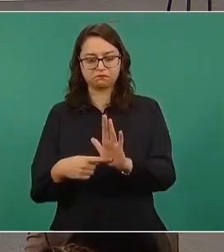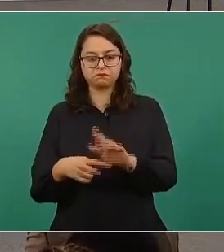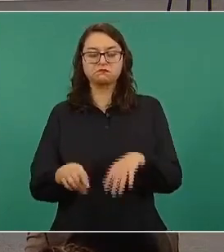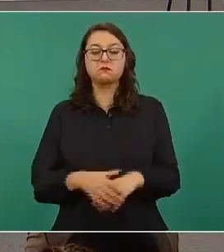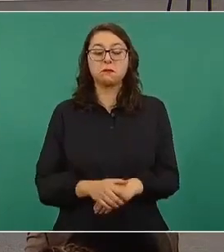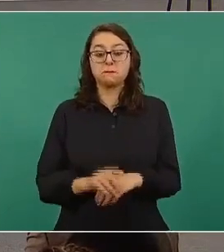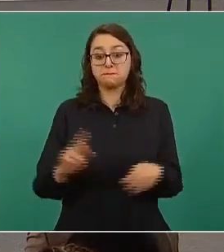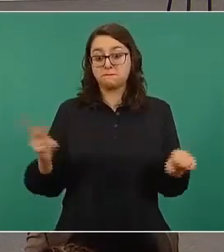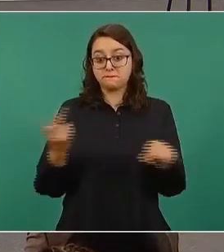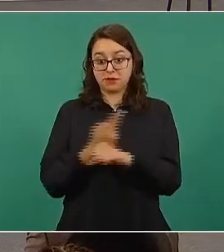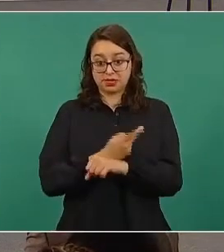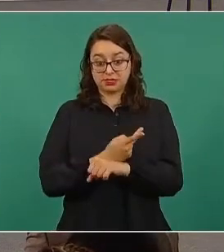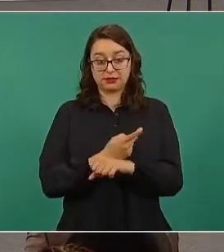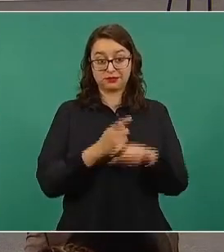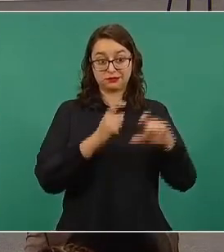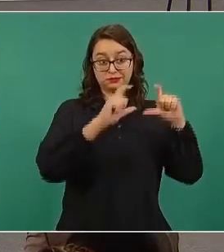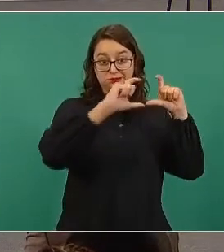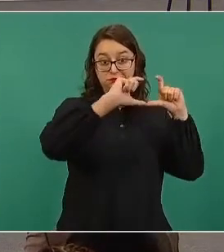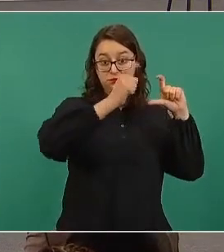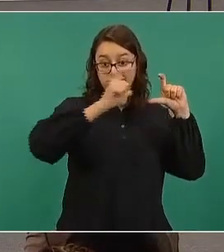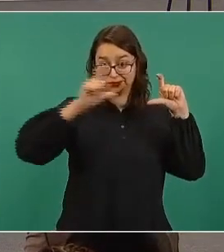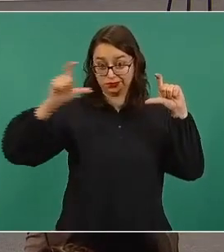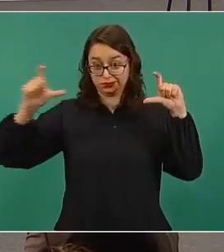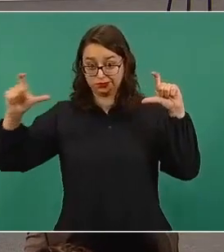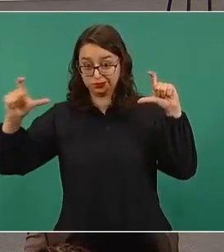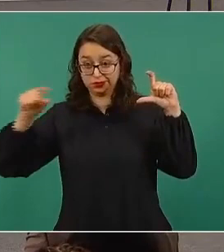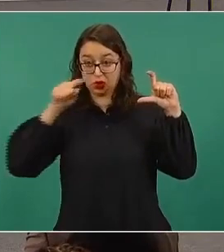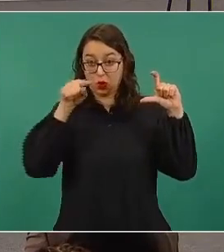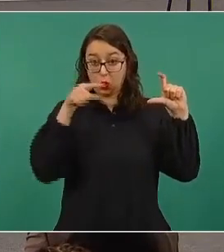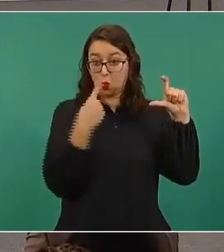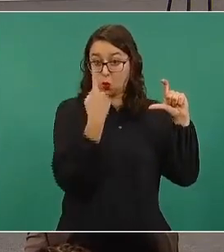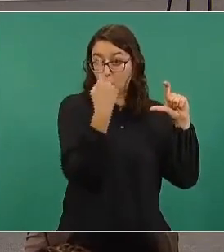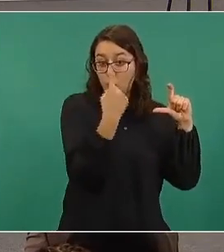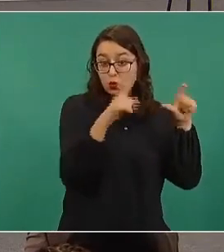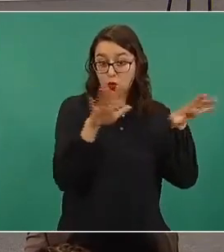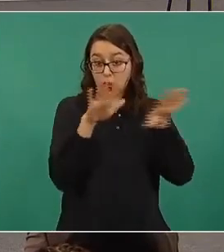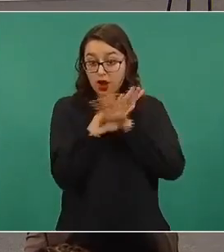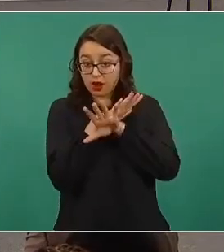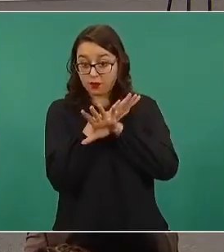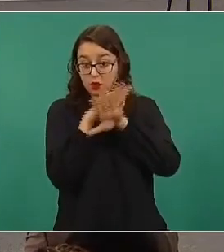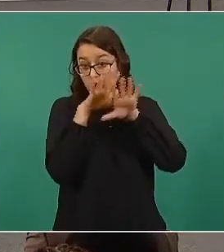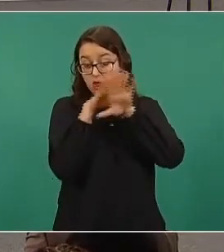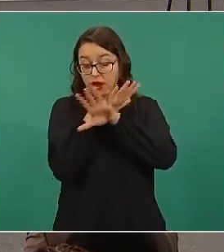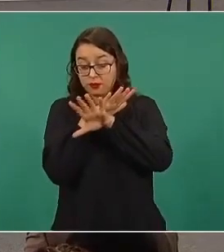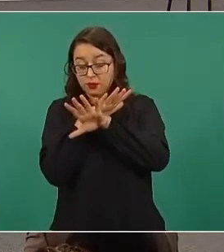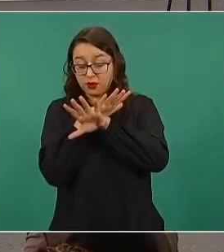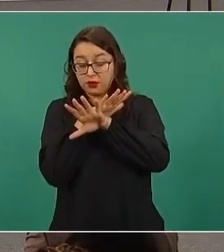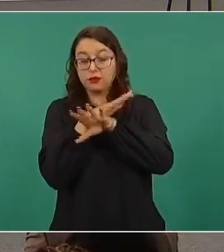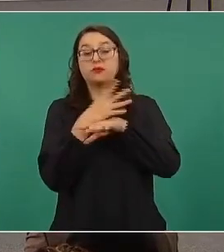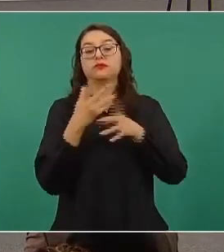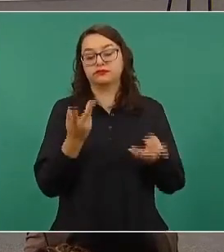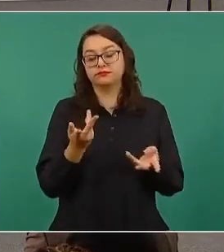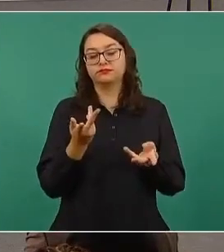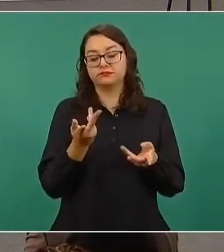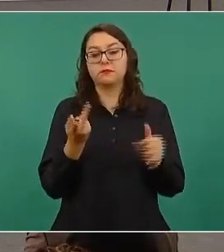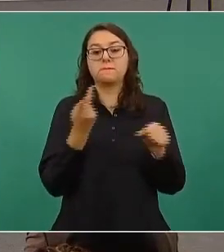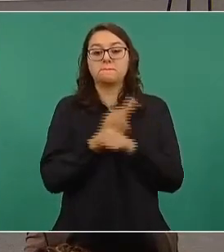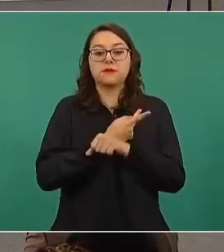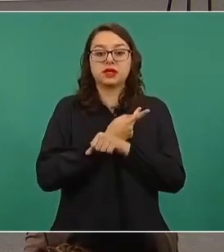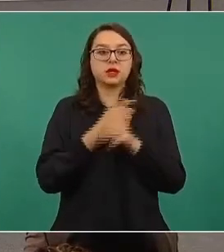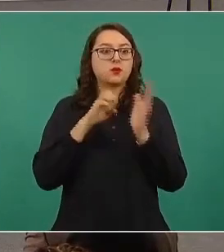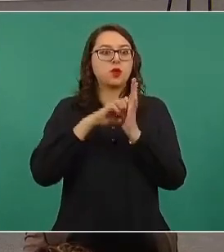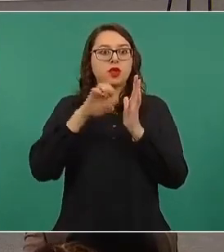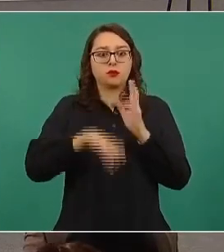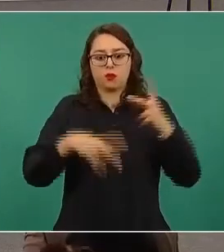variables que están establecidas en la fórmula se mueve, la población va cambiando, es dinámica. Les comentaba que